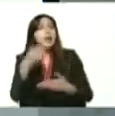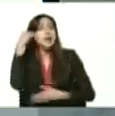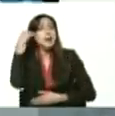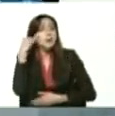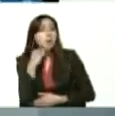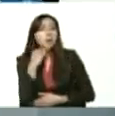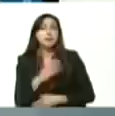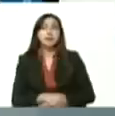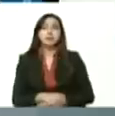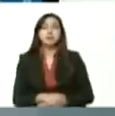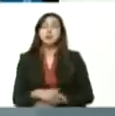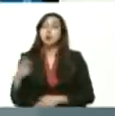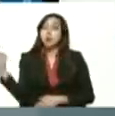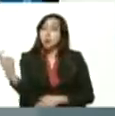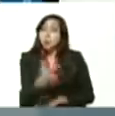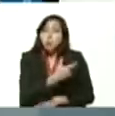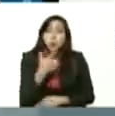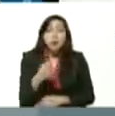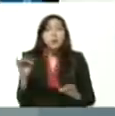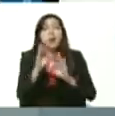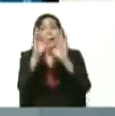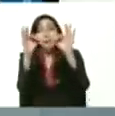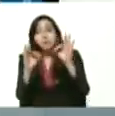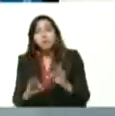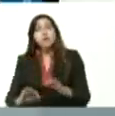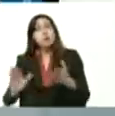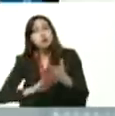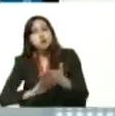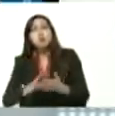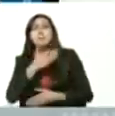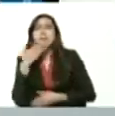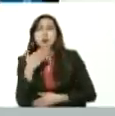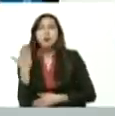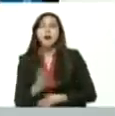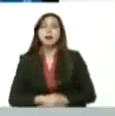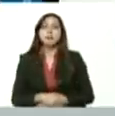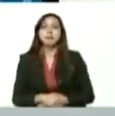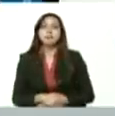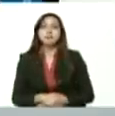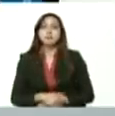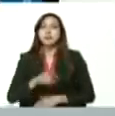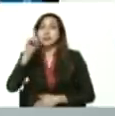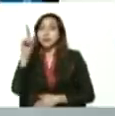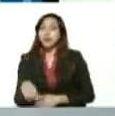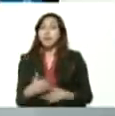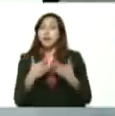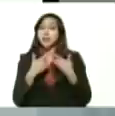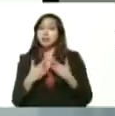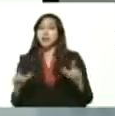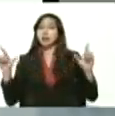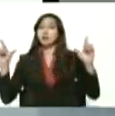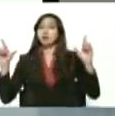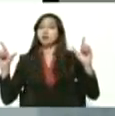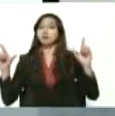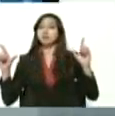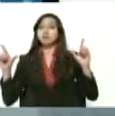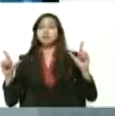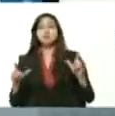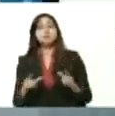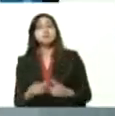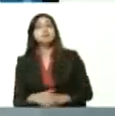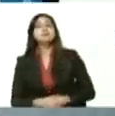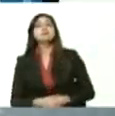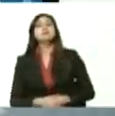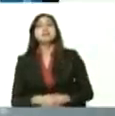Entonces vamos buscando mecanismos para la economía digital y a la vez nos vamos liberando del dinero